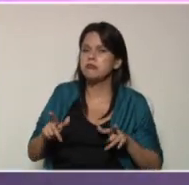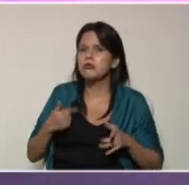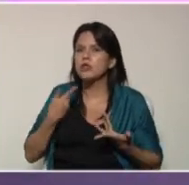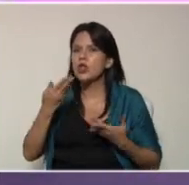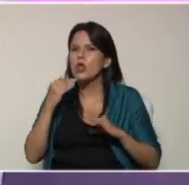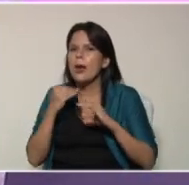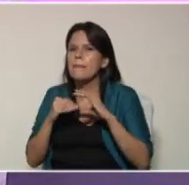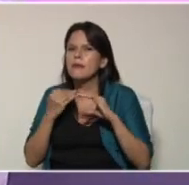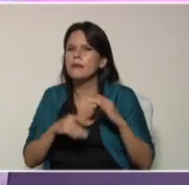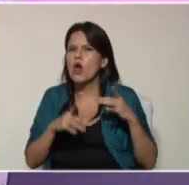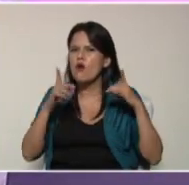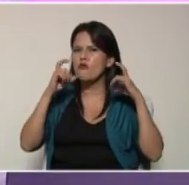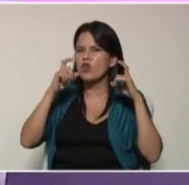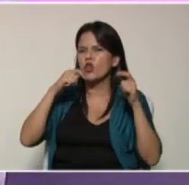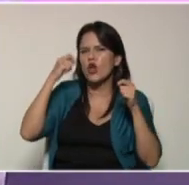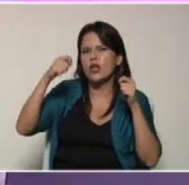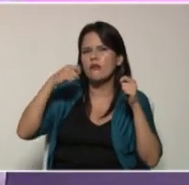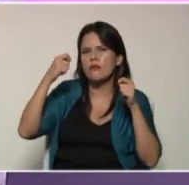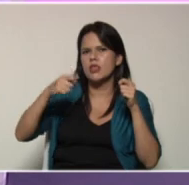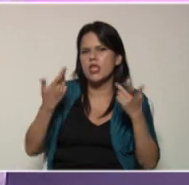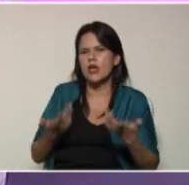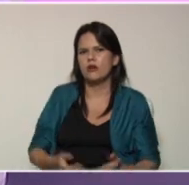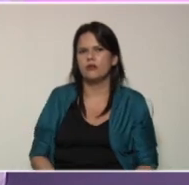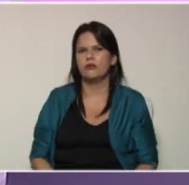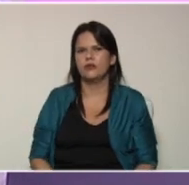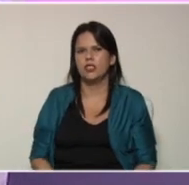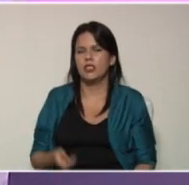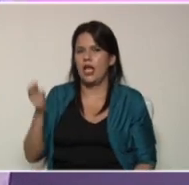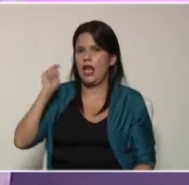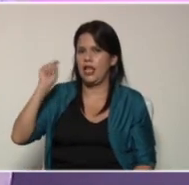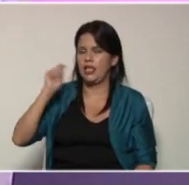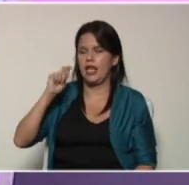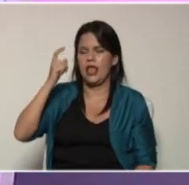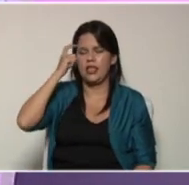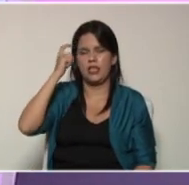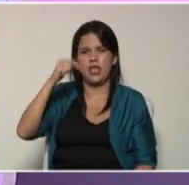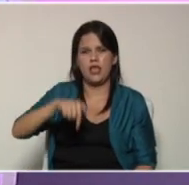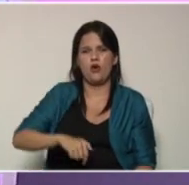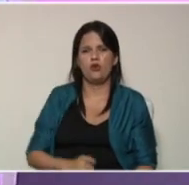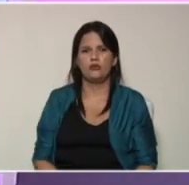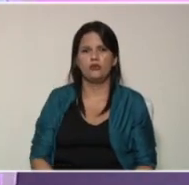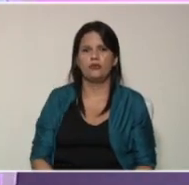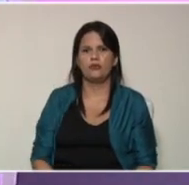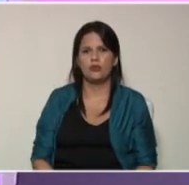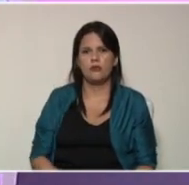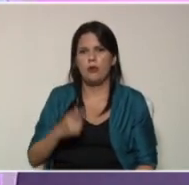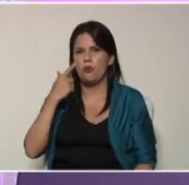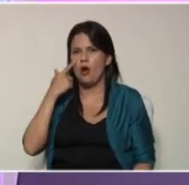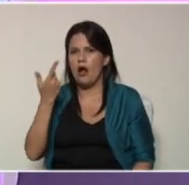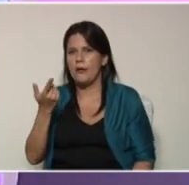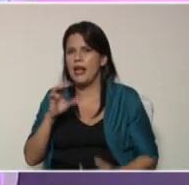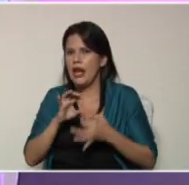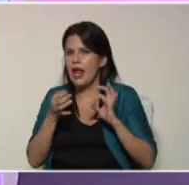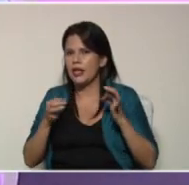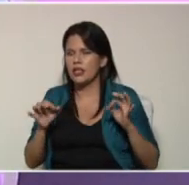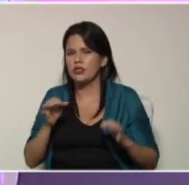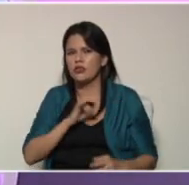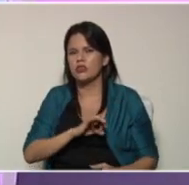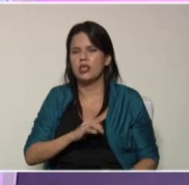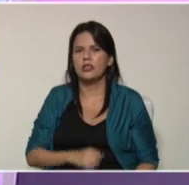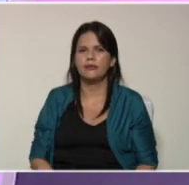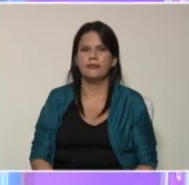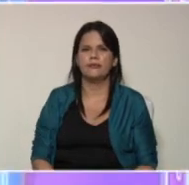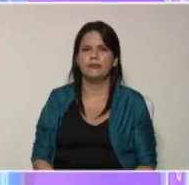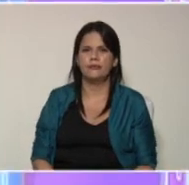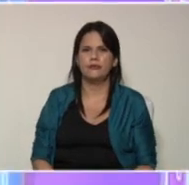han enviado fotografías y videos acerca de las asignaciones del día de hoy así que vamos de inmediato a revisar que dicen las